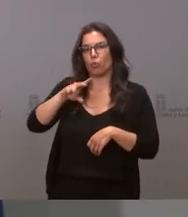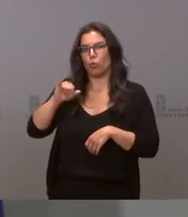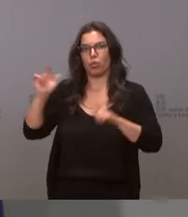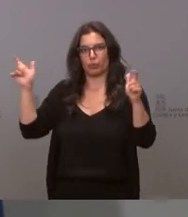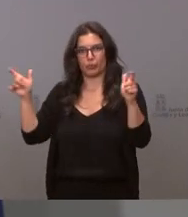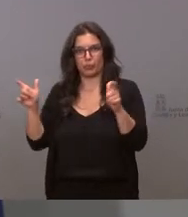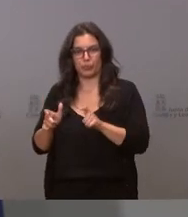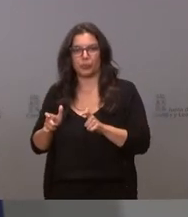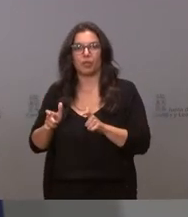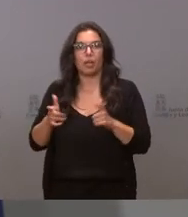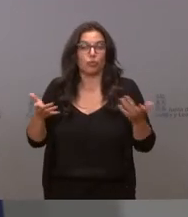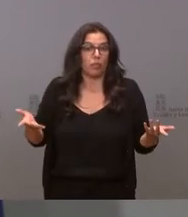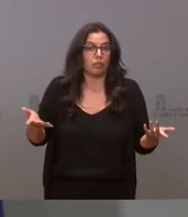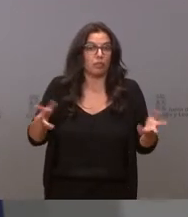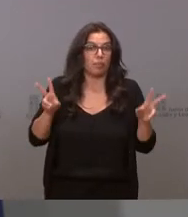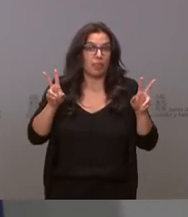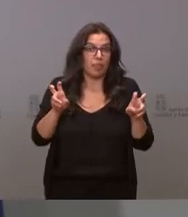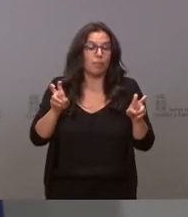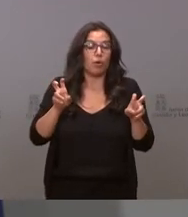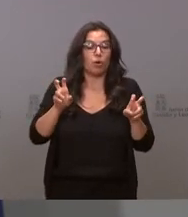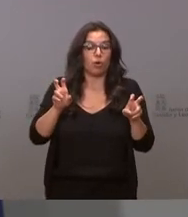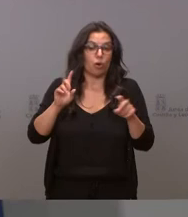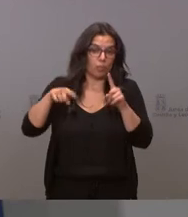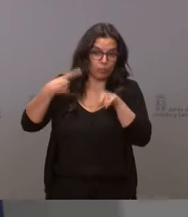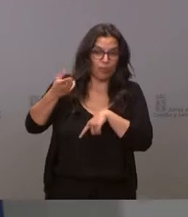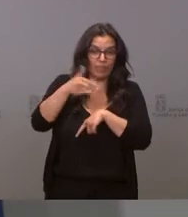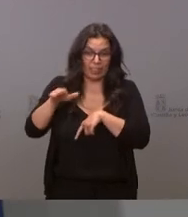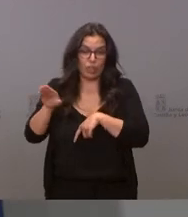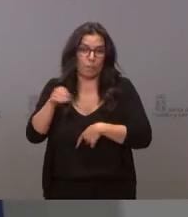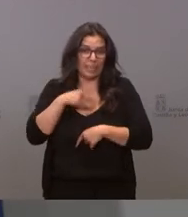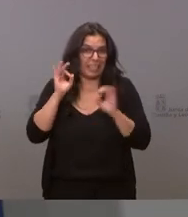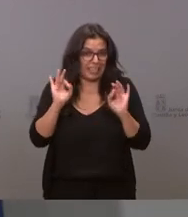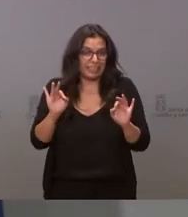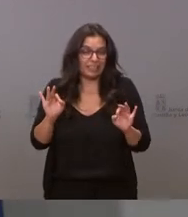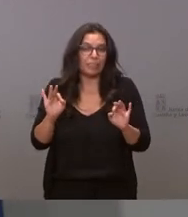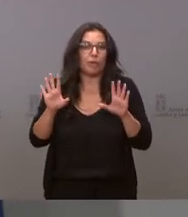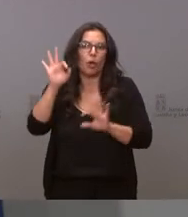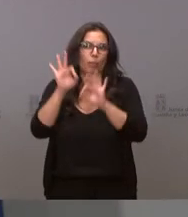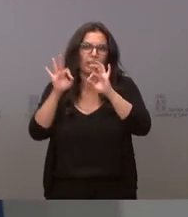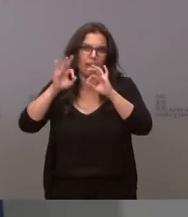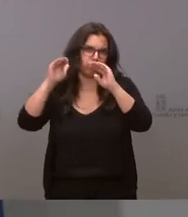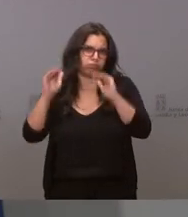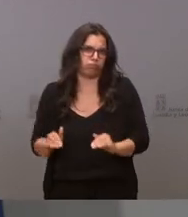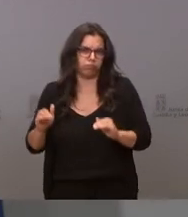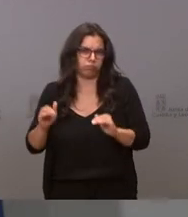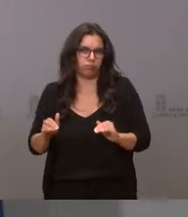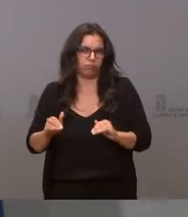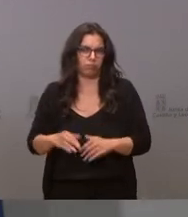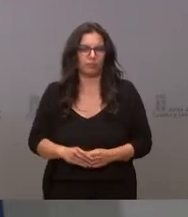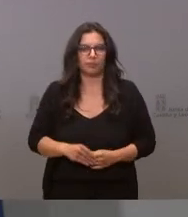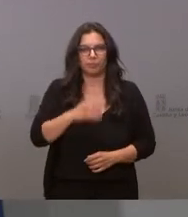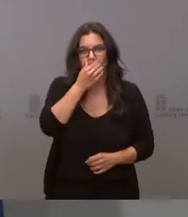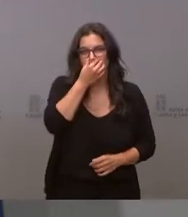con rapidez así que tendremos el porcentaje de mortalidad que desgraciadamente pertenece al número de enfermos que tenemos